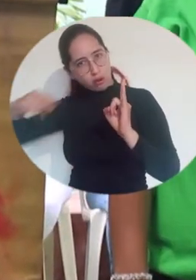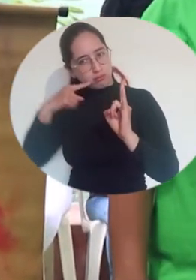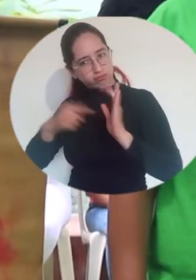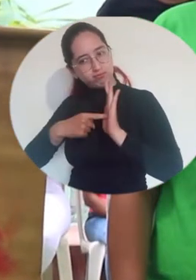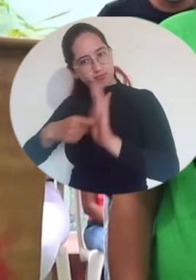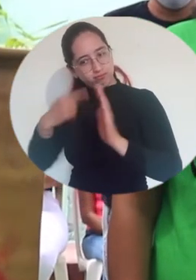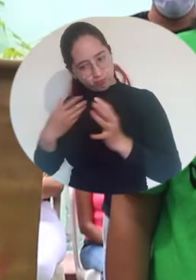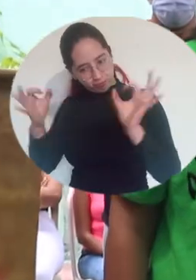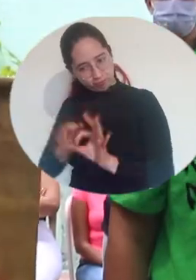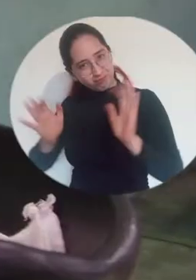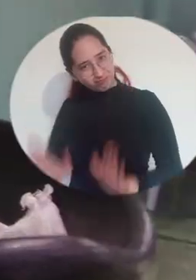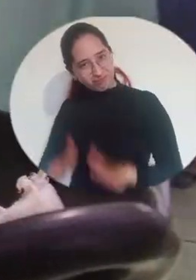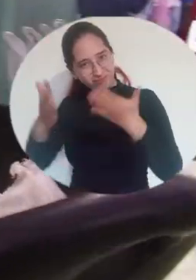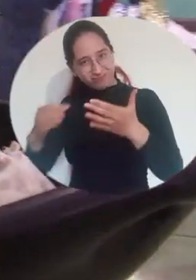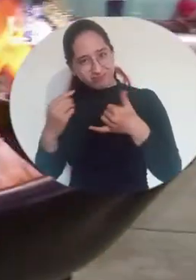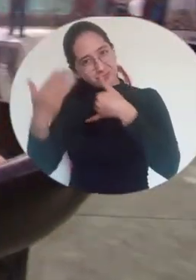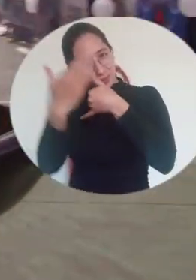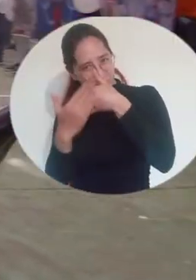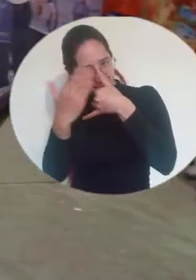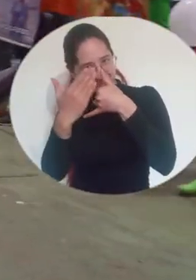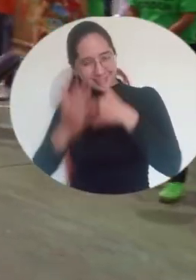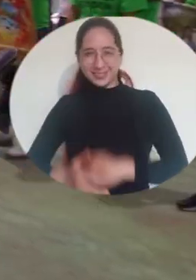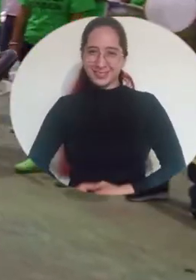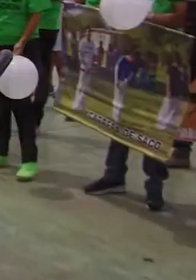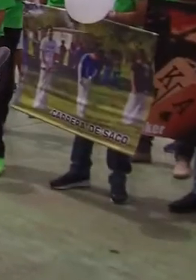desarrollar acciones en beneficio de la región.